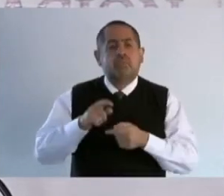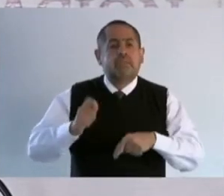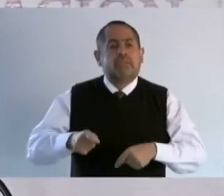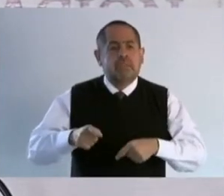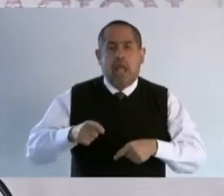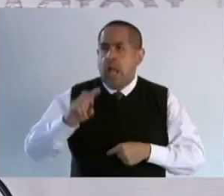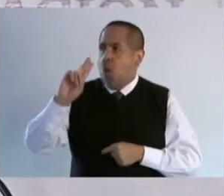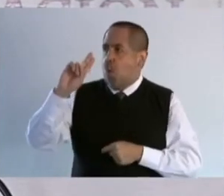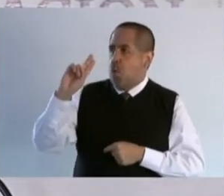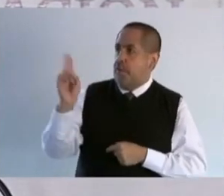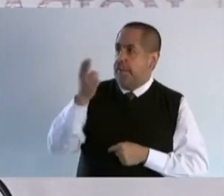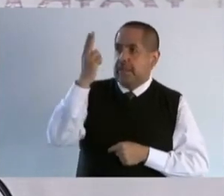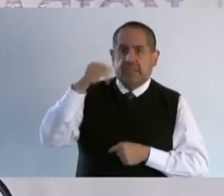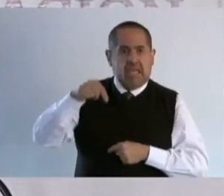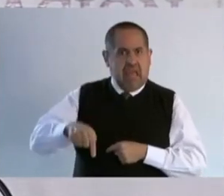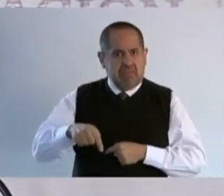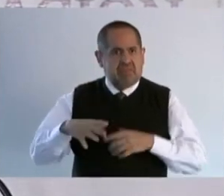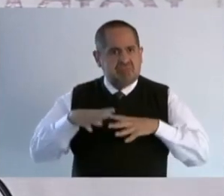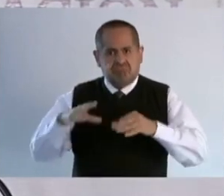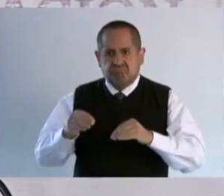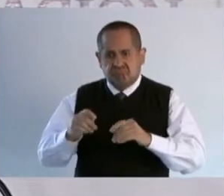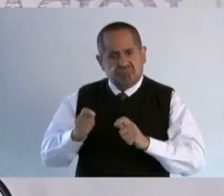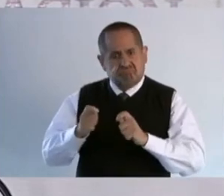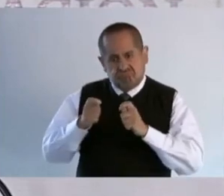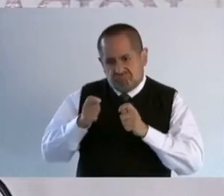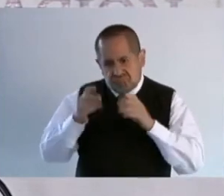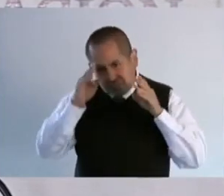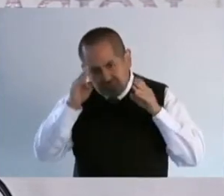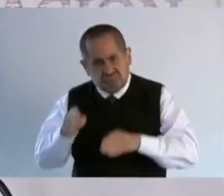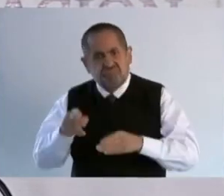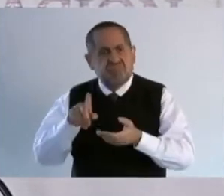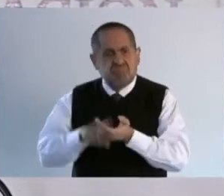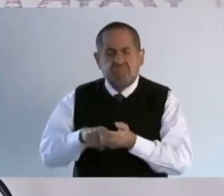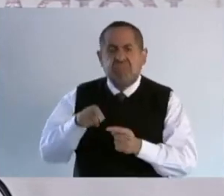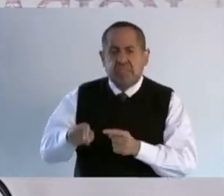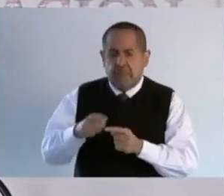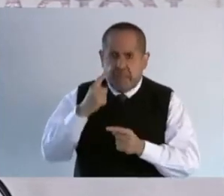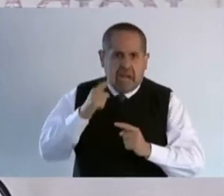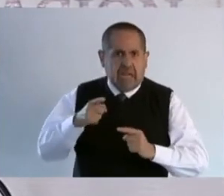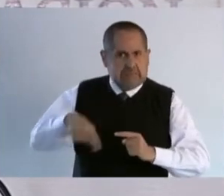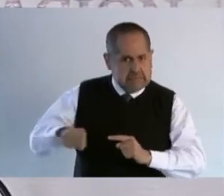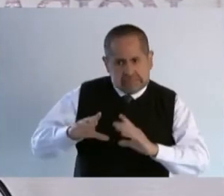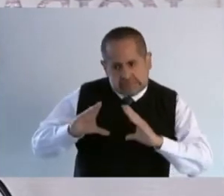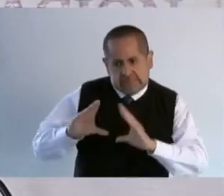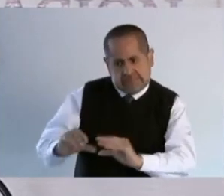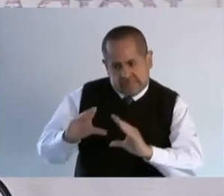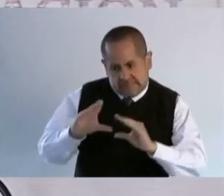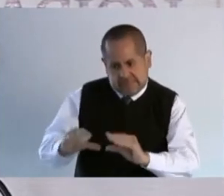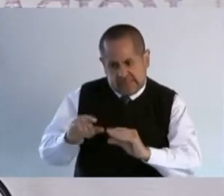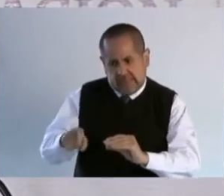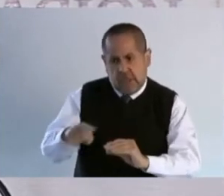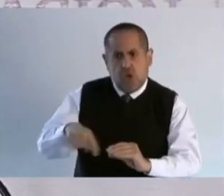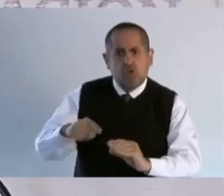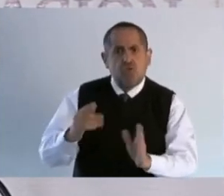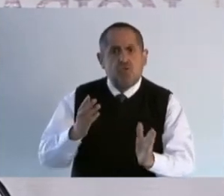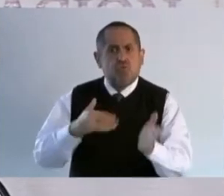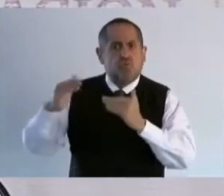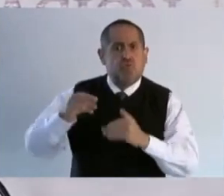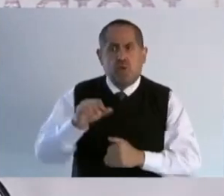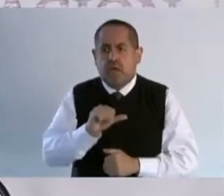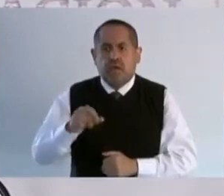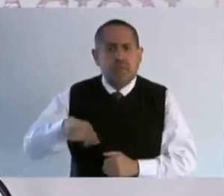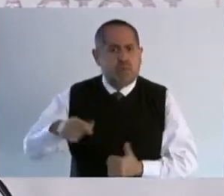universidad dedicada a formar jóvenes